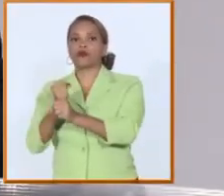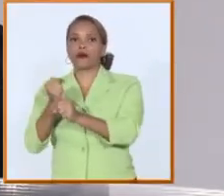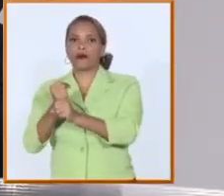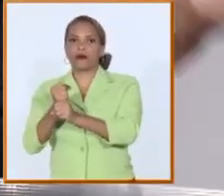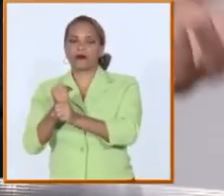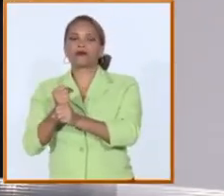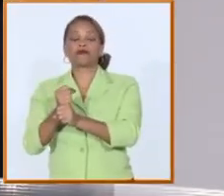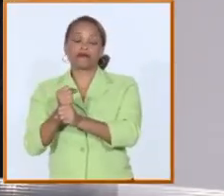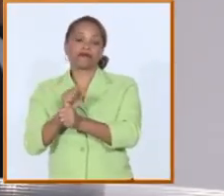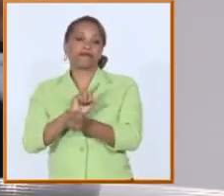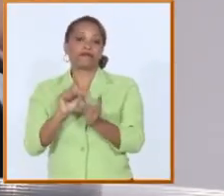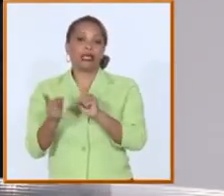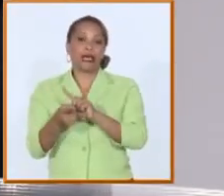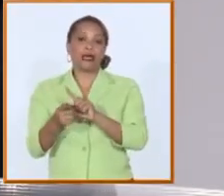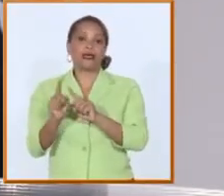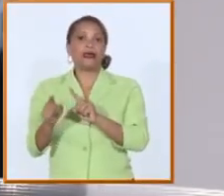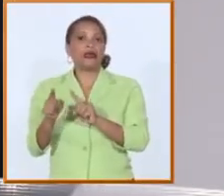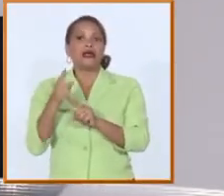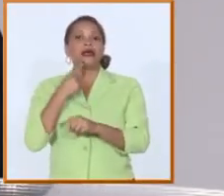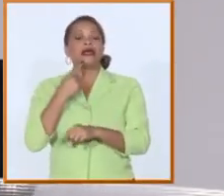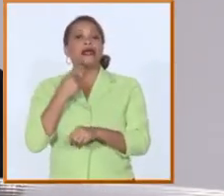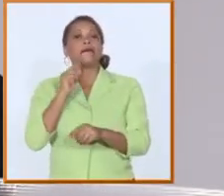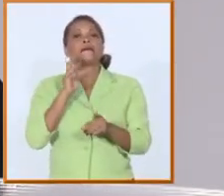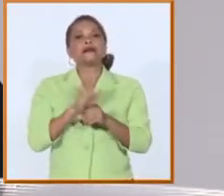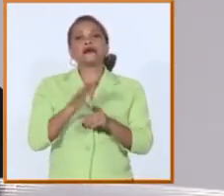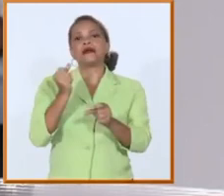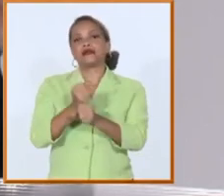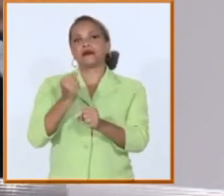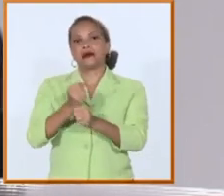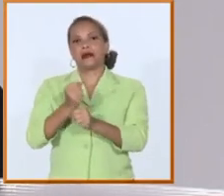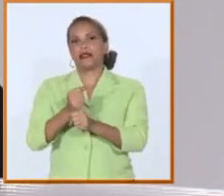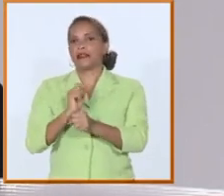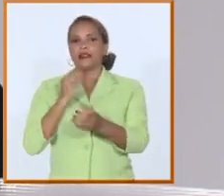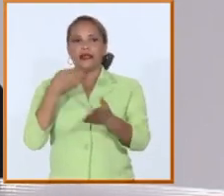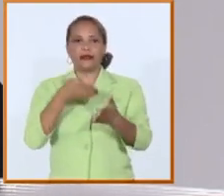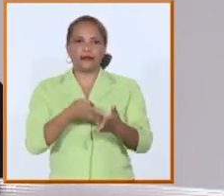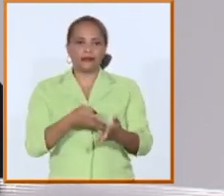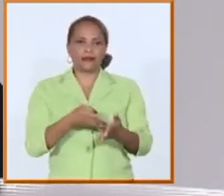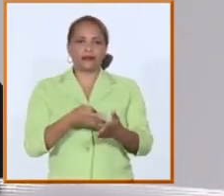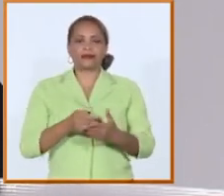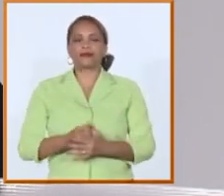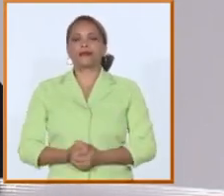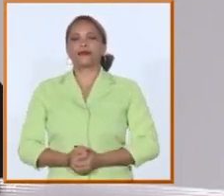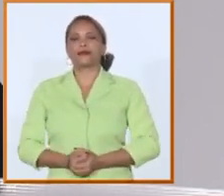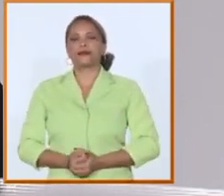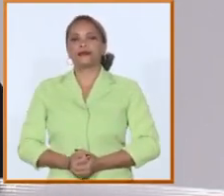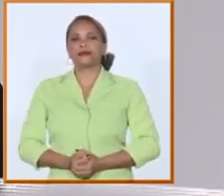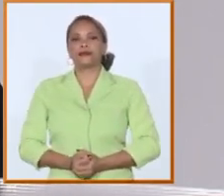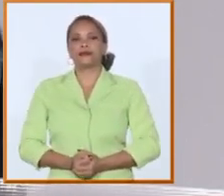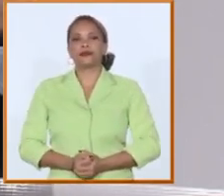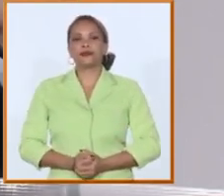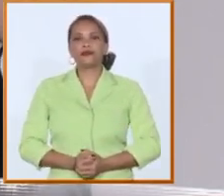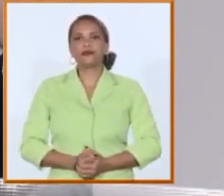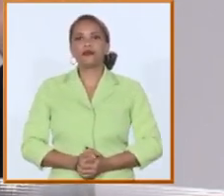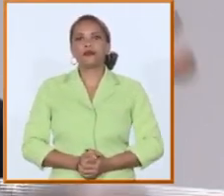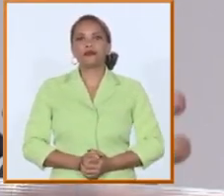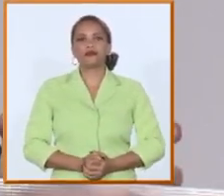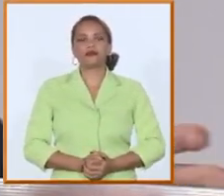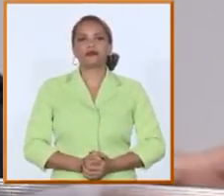permite o nos ha permitido ya nos ha permitido en la aplicación que ha tenido en los últimos años